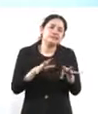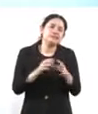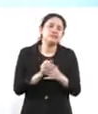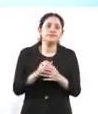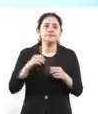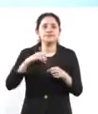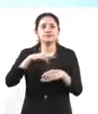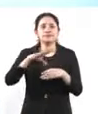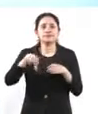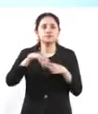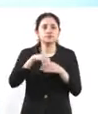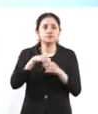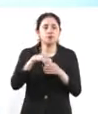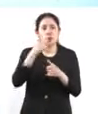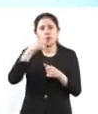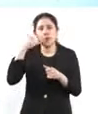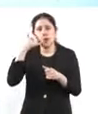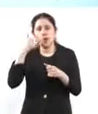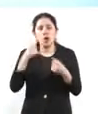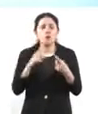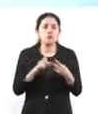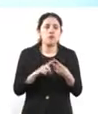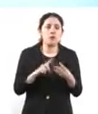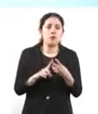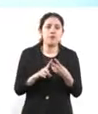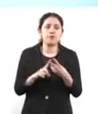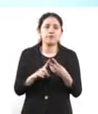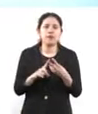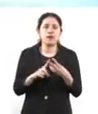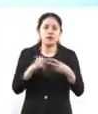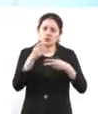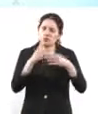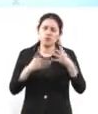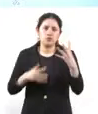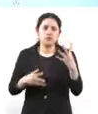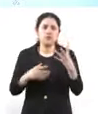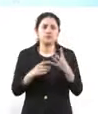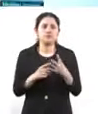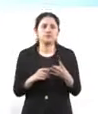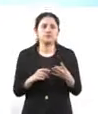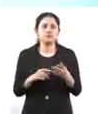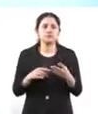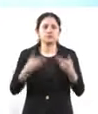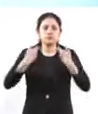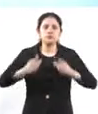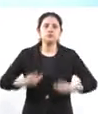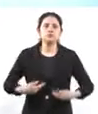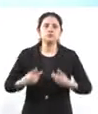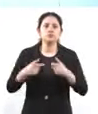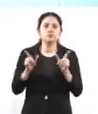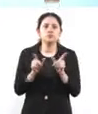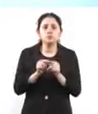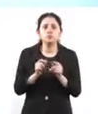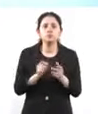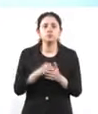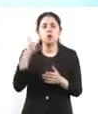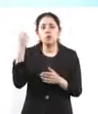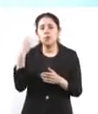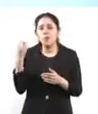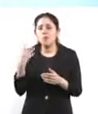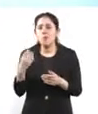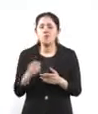número de contacto, el nombre del artista, si quieren vamos más rápido. La breve biografía, si es que del artista, el evento, una descripción del Everto.